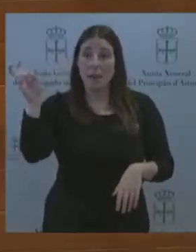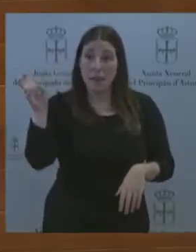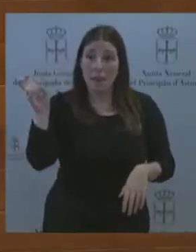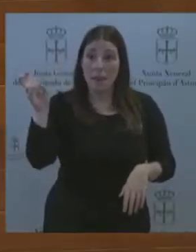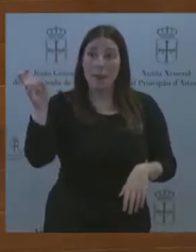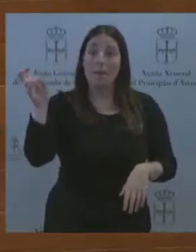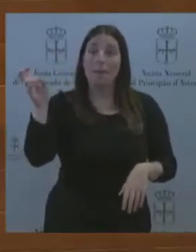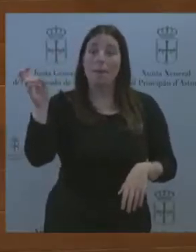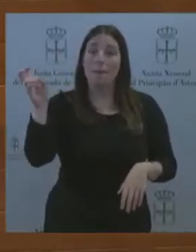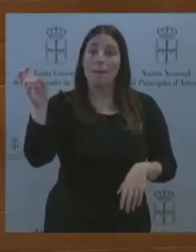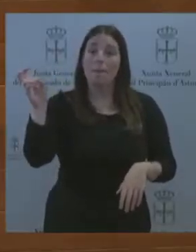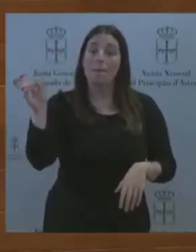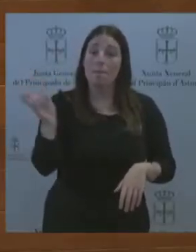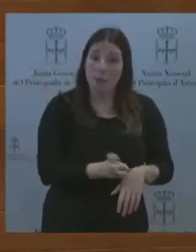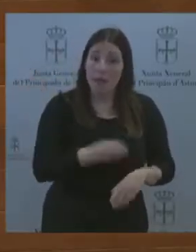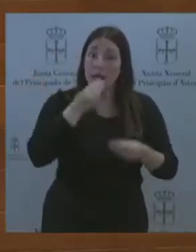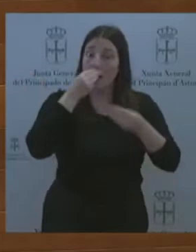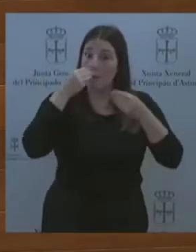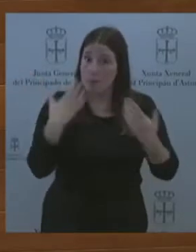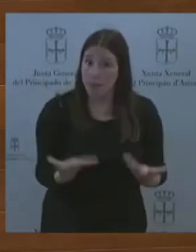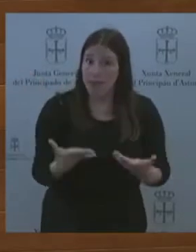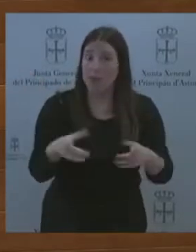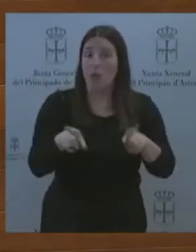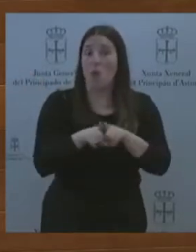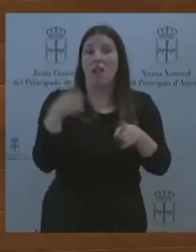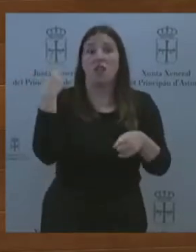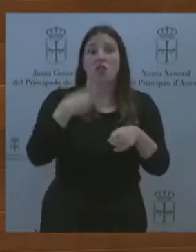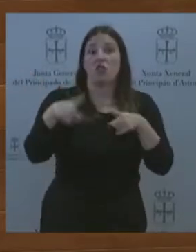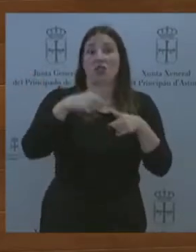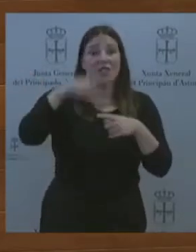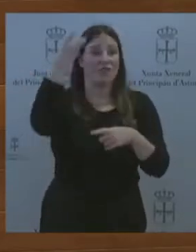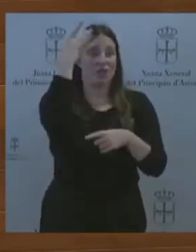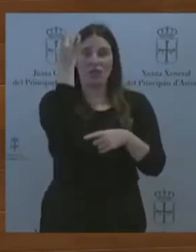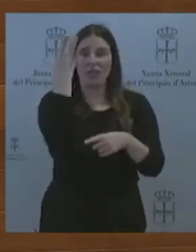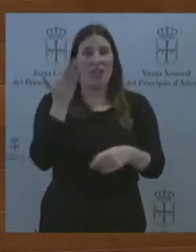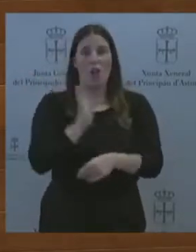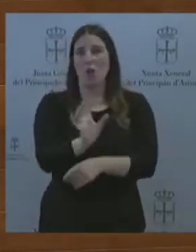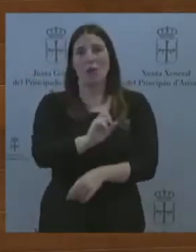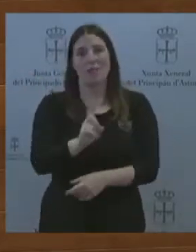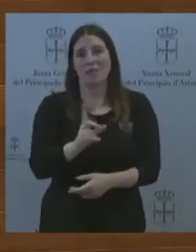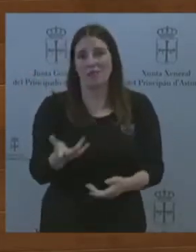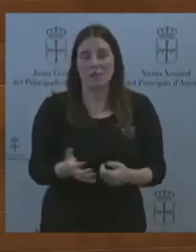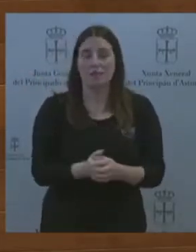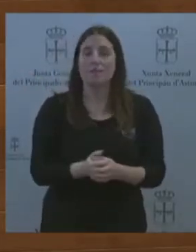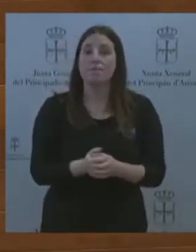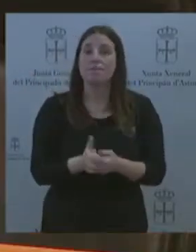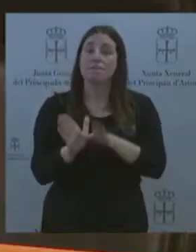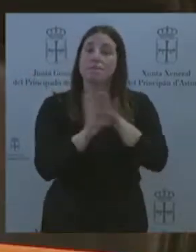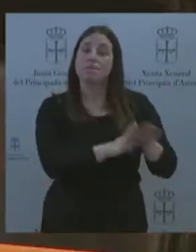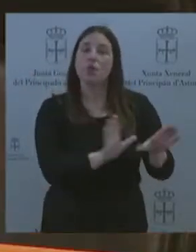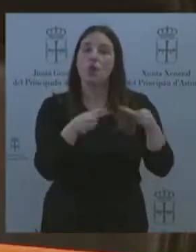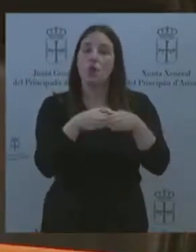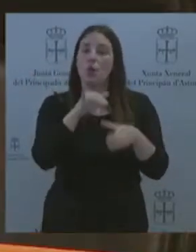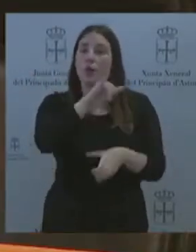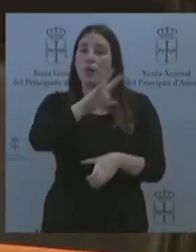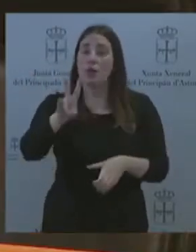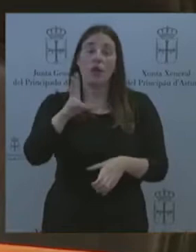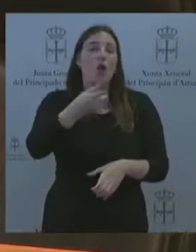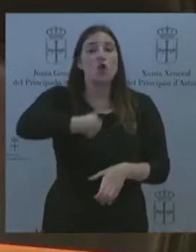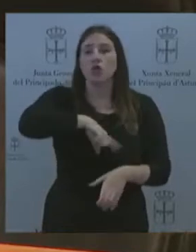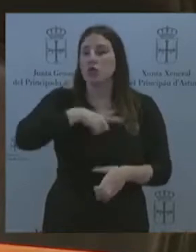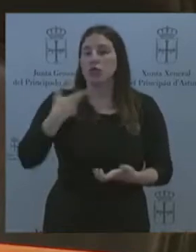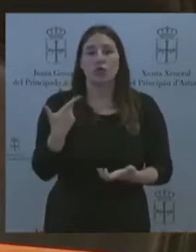cosas que son sin sentidos. En cuanto a Izquierda Unida, señorías, no podemos apoyar ninguna de sus propuestas y vamos a